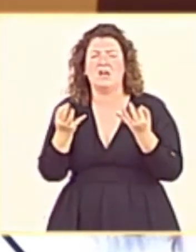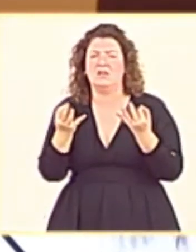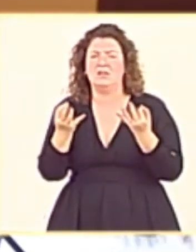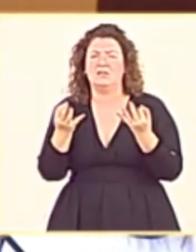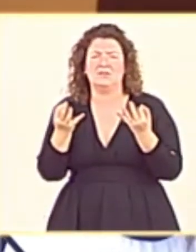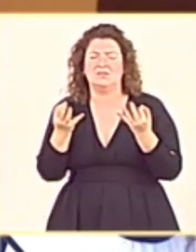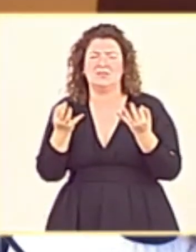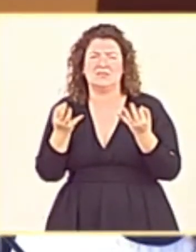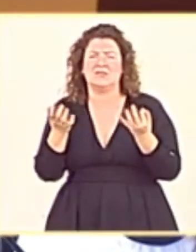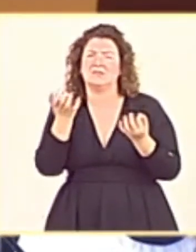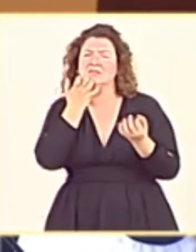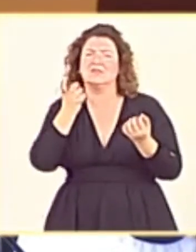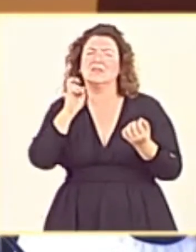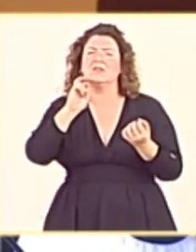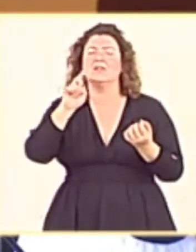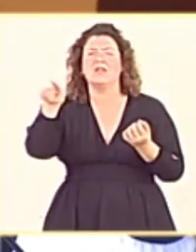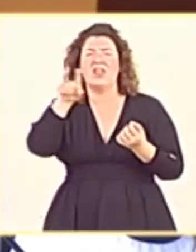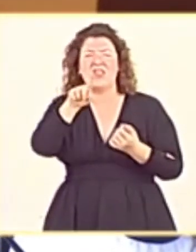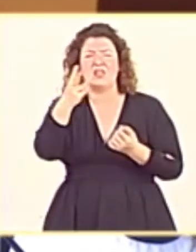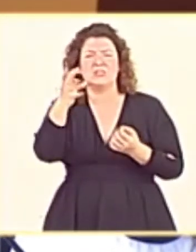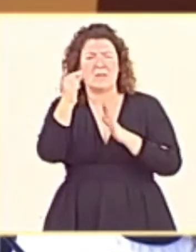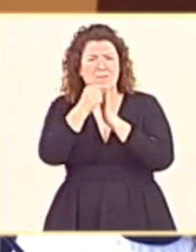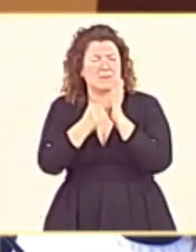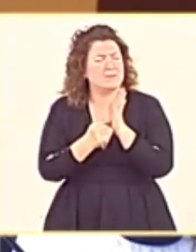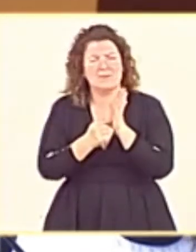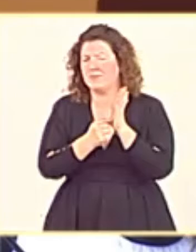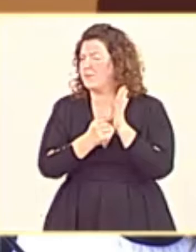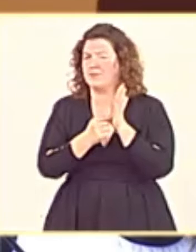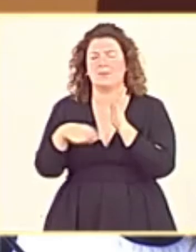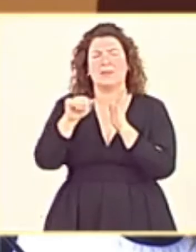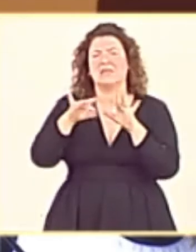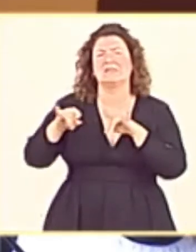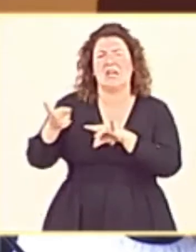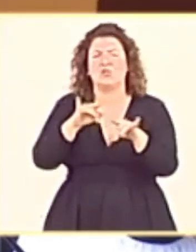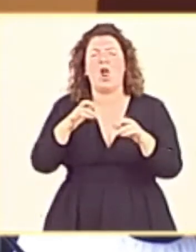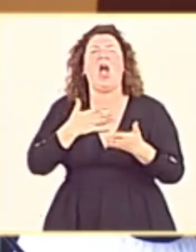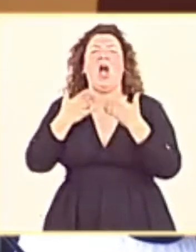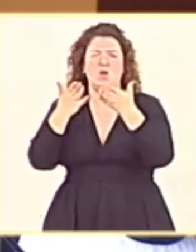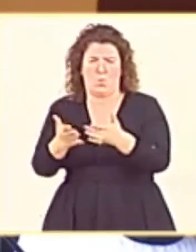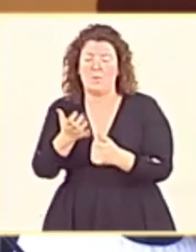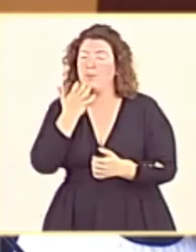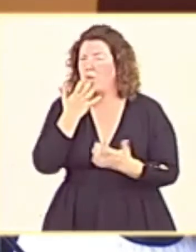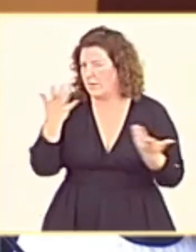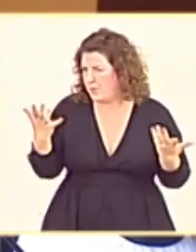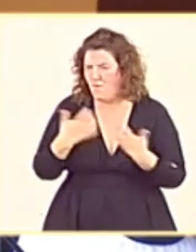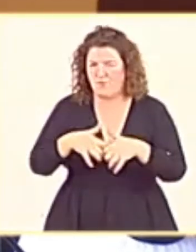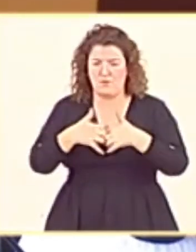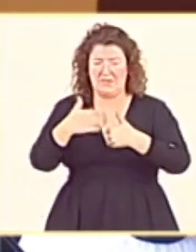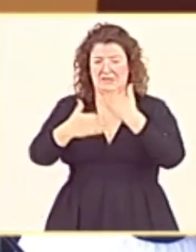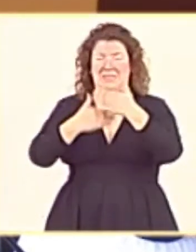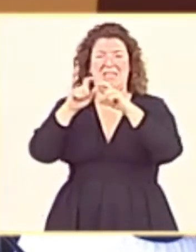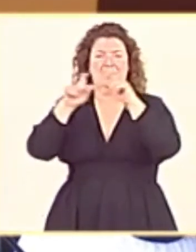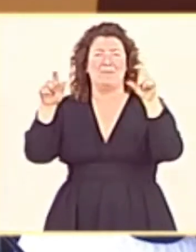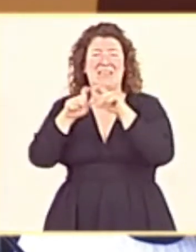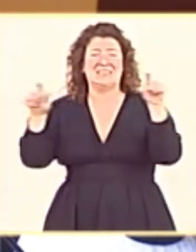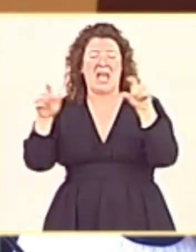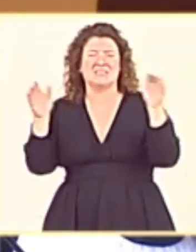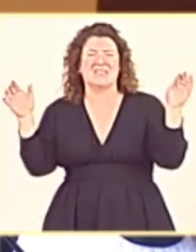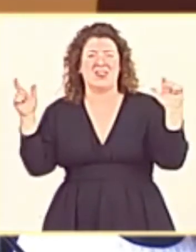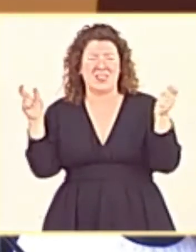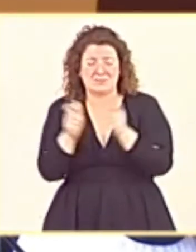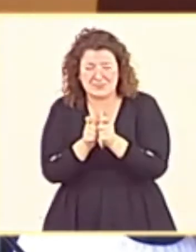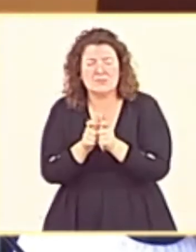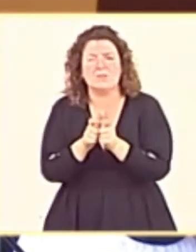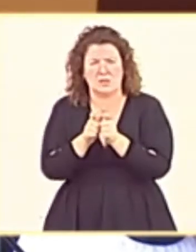Acabaré con una medida que, aunque no está dentro de esas 130 medidas, ayudaría a algunos territorios. Hablo de las ayudas al funcionamiento de las empresas de zonas despobladas,